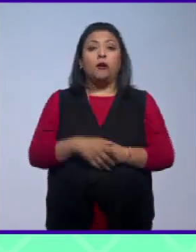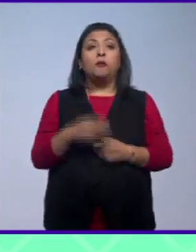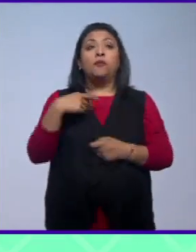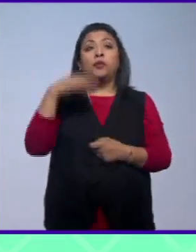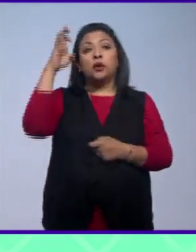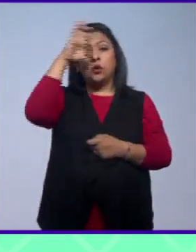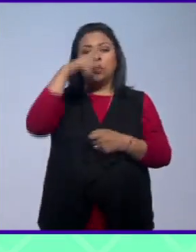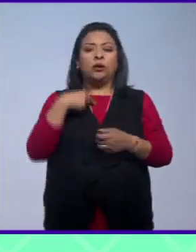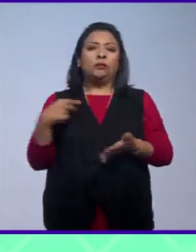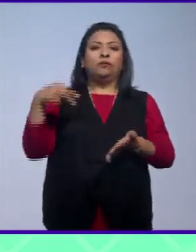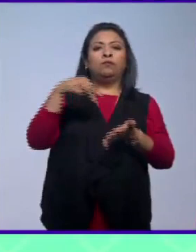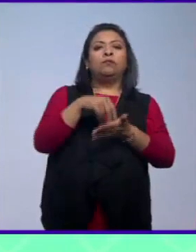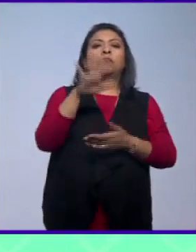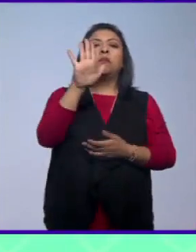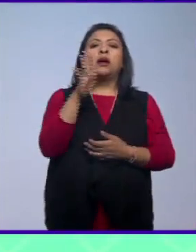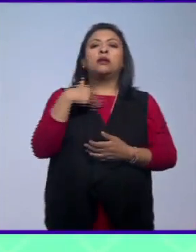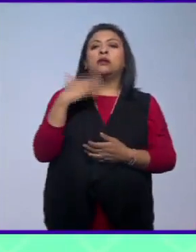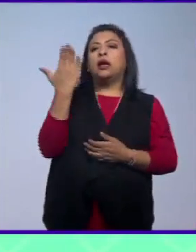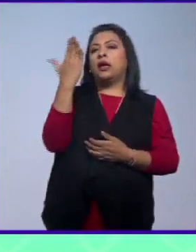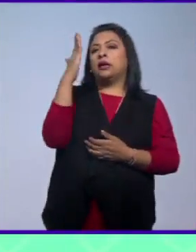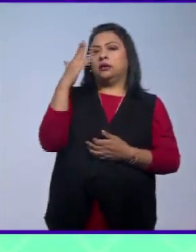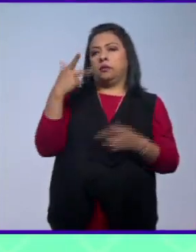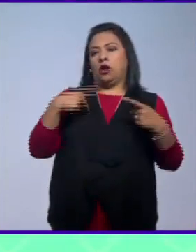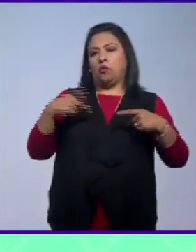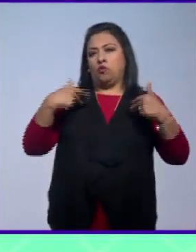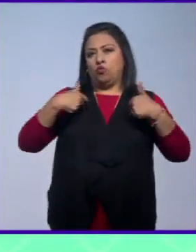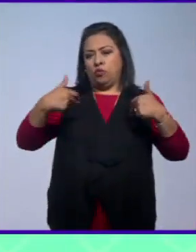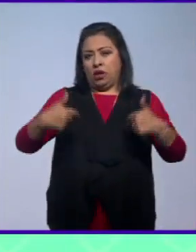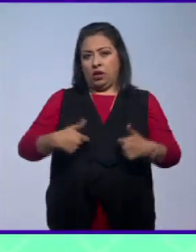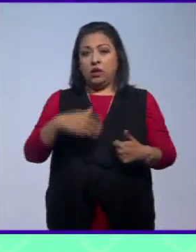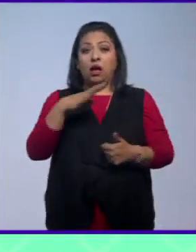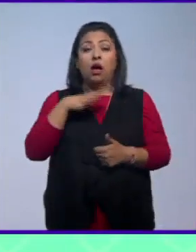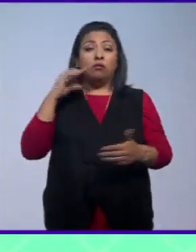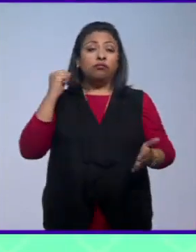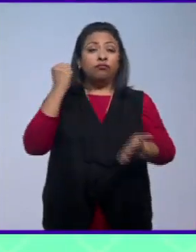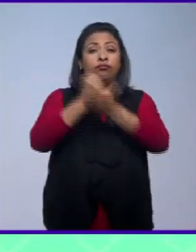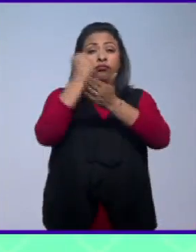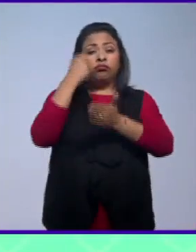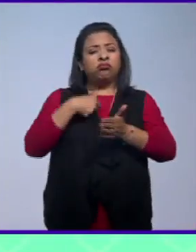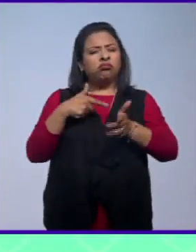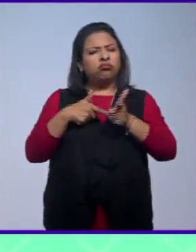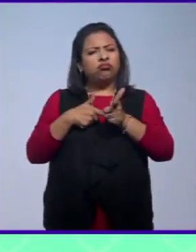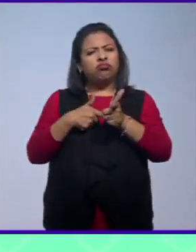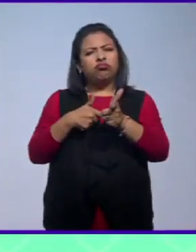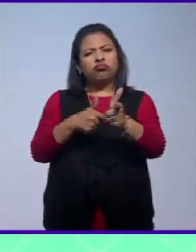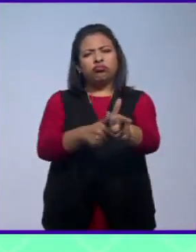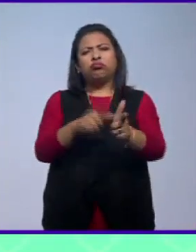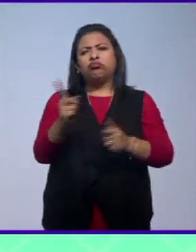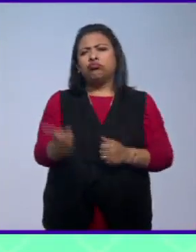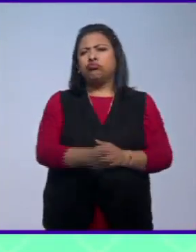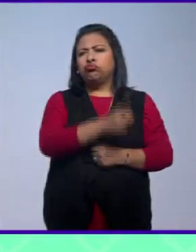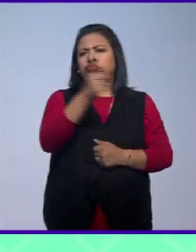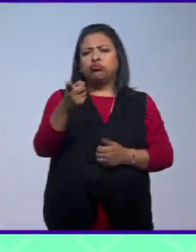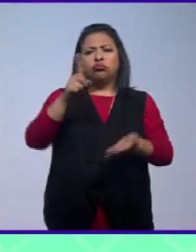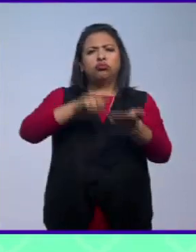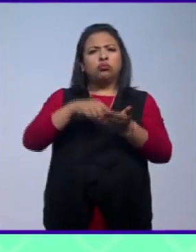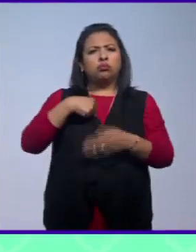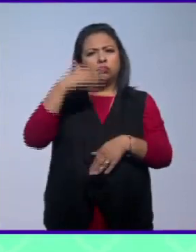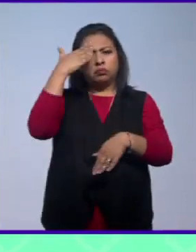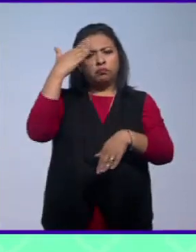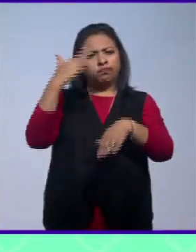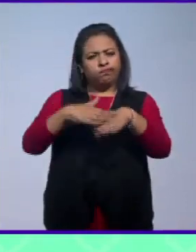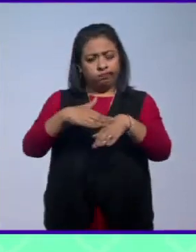colocarnos frente al espejo de la humanidad, imprime una huella que permanece para siempre en nuestra memoria.